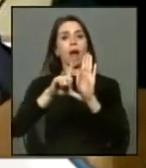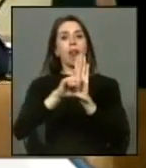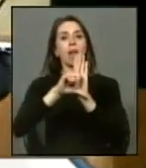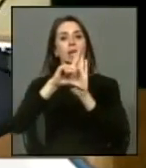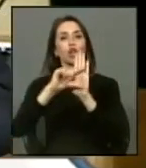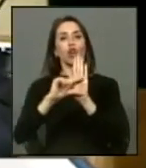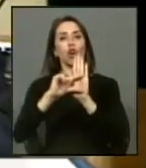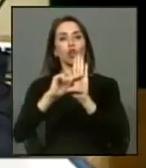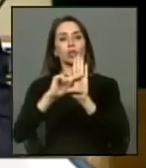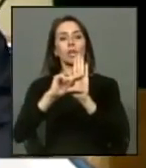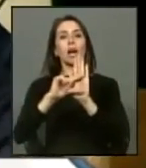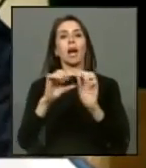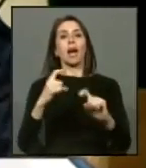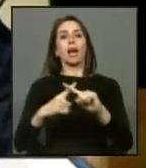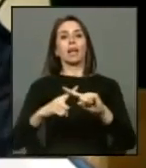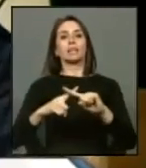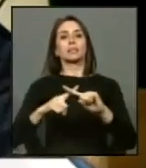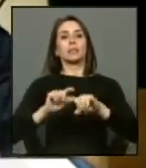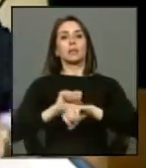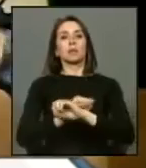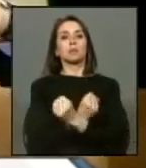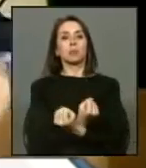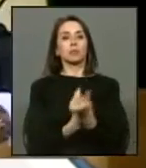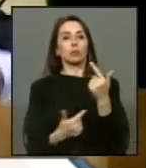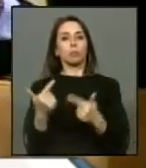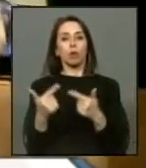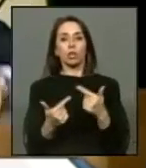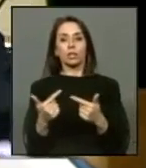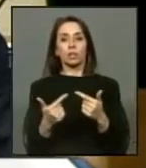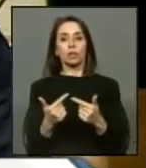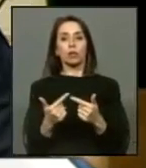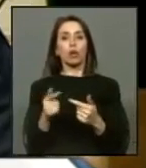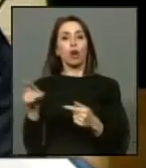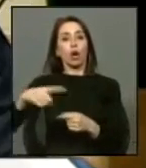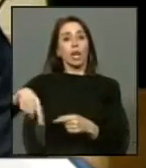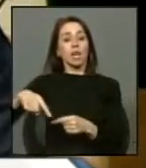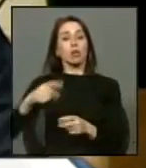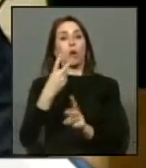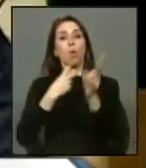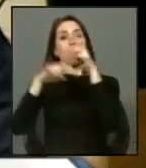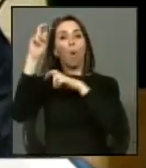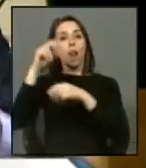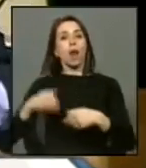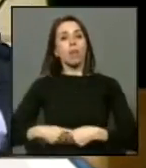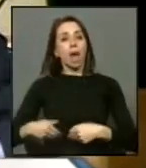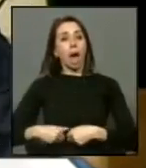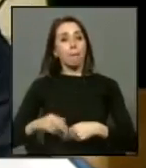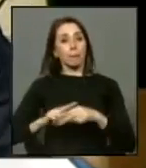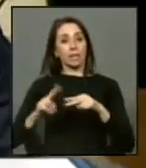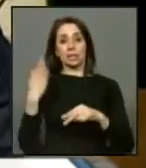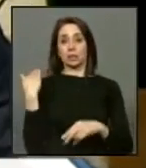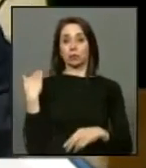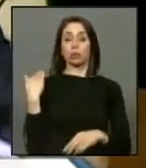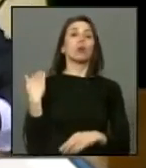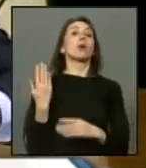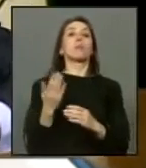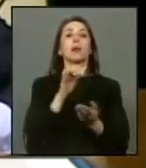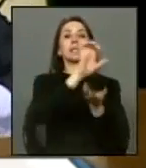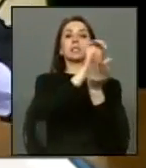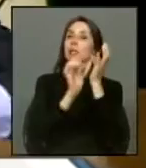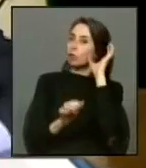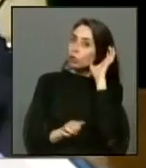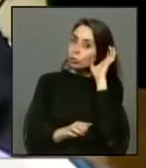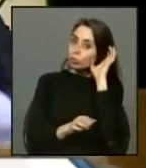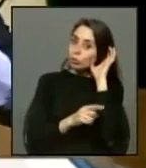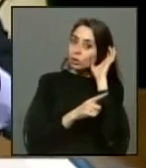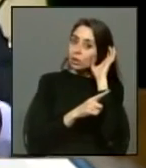relacionada con los expresos políticos que tuvieron que hacer huelga de hambre para que pudieran ser escuchados y el Estado de una